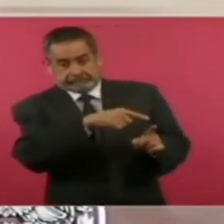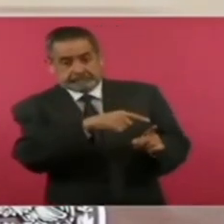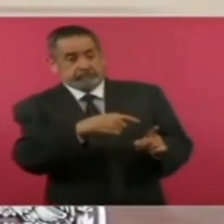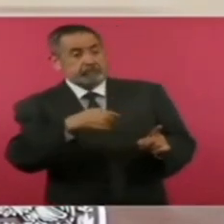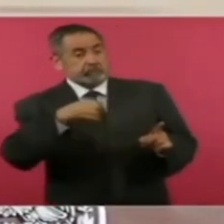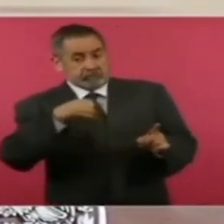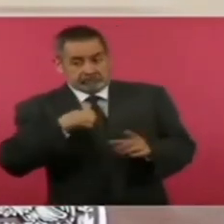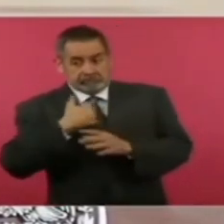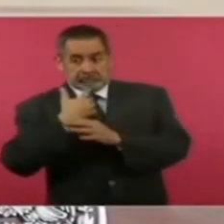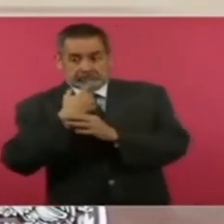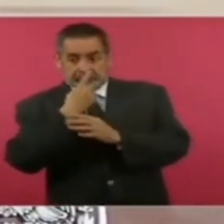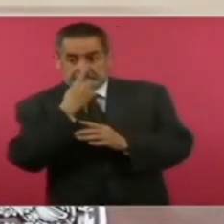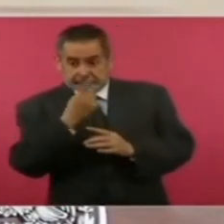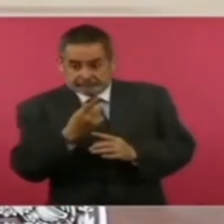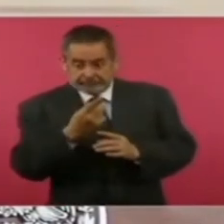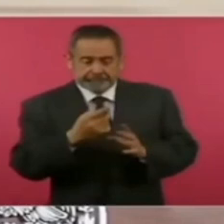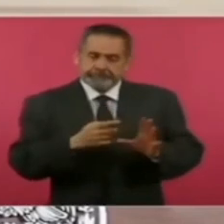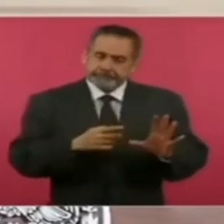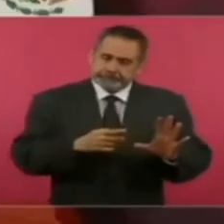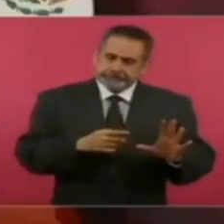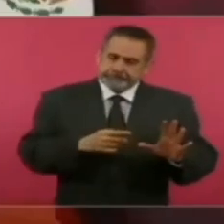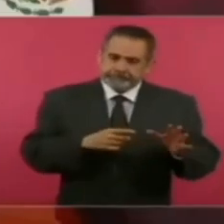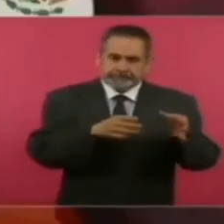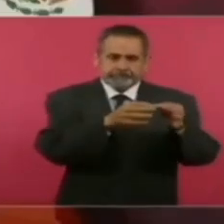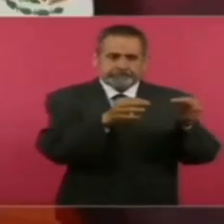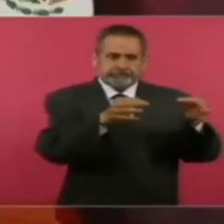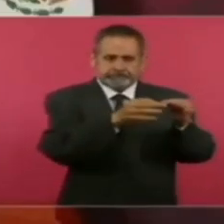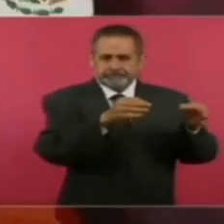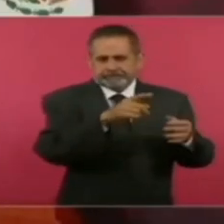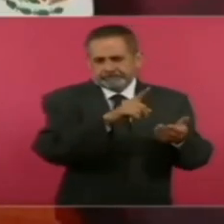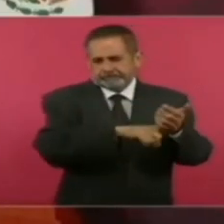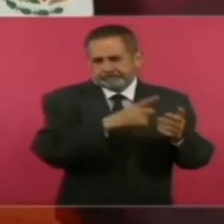los magistrados